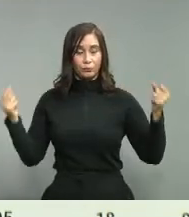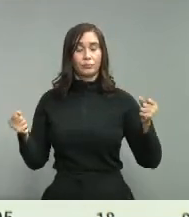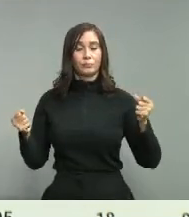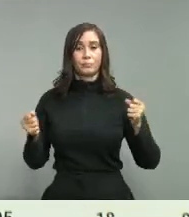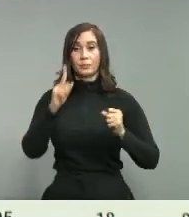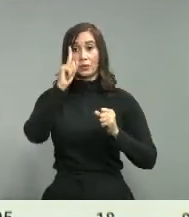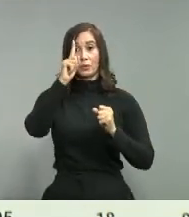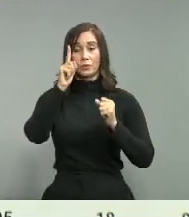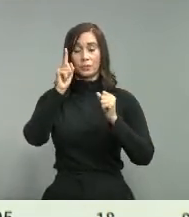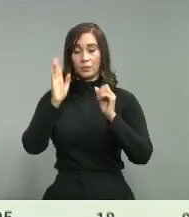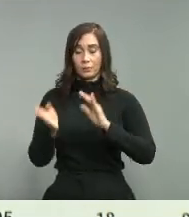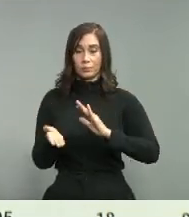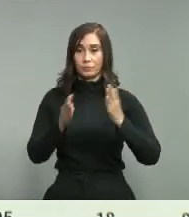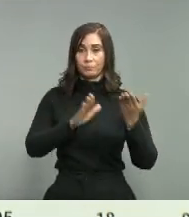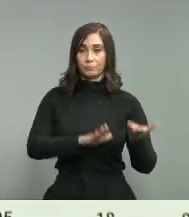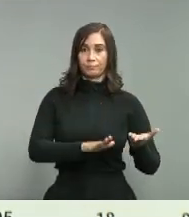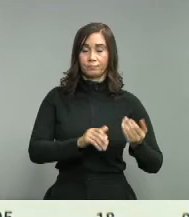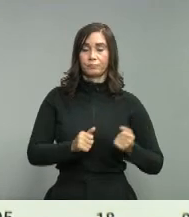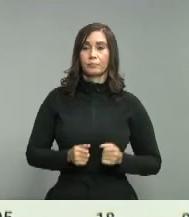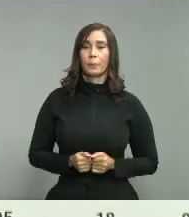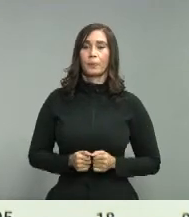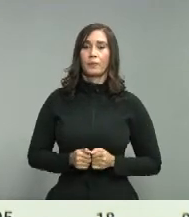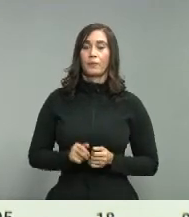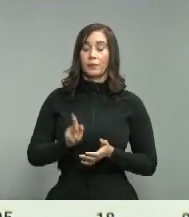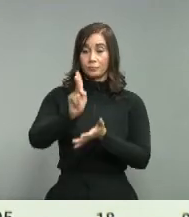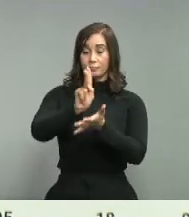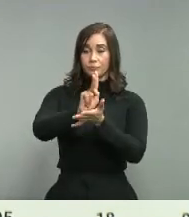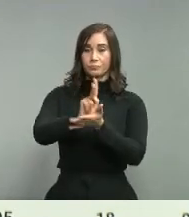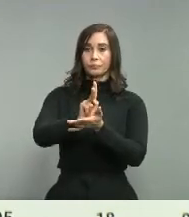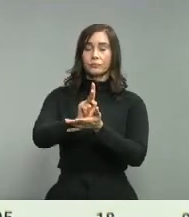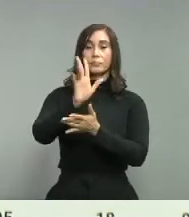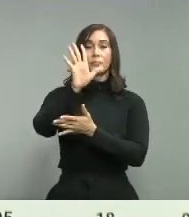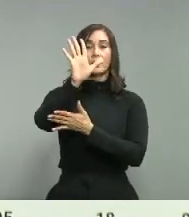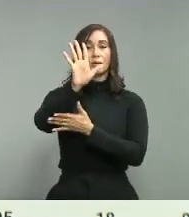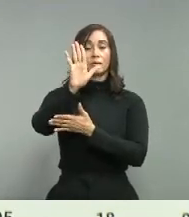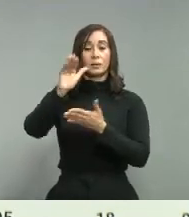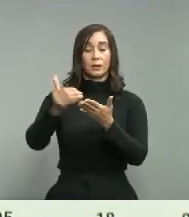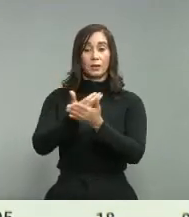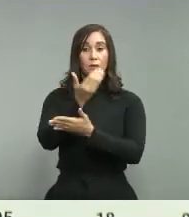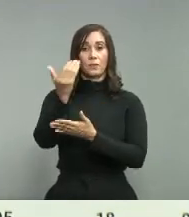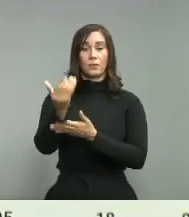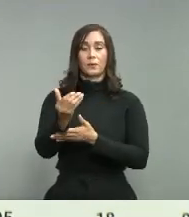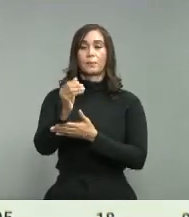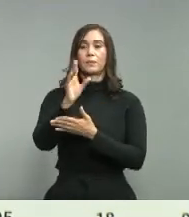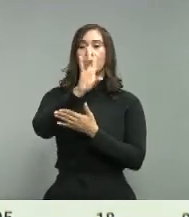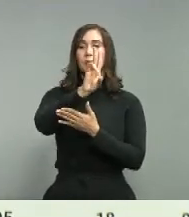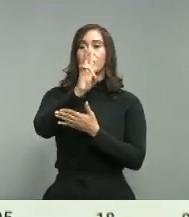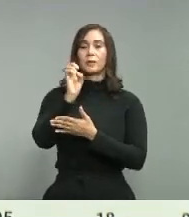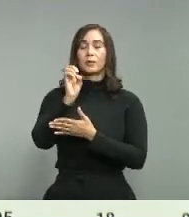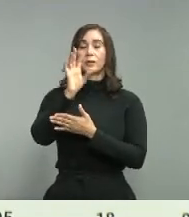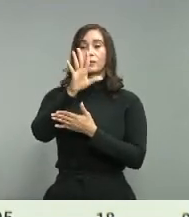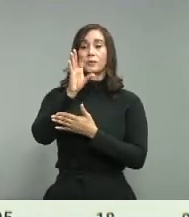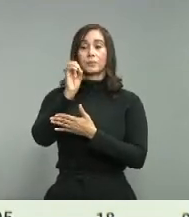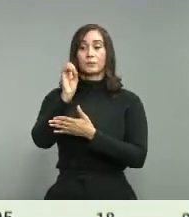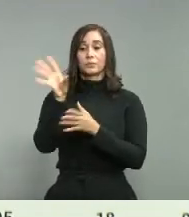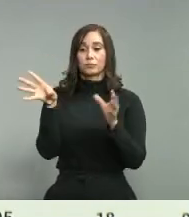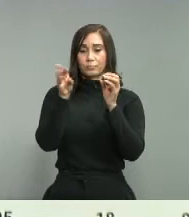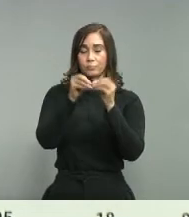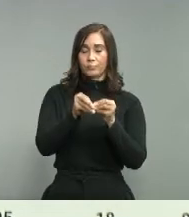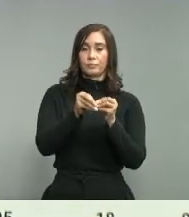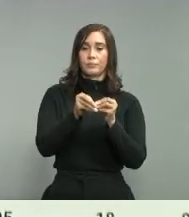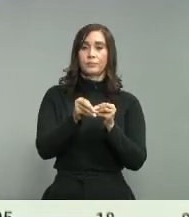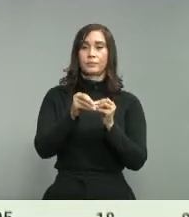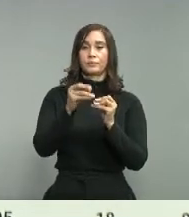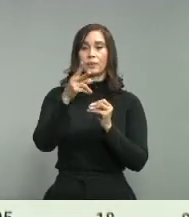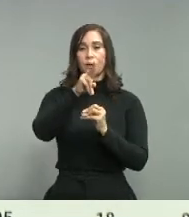1 fallecimiento La Vega 5 casos nuevos 750 acumulados